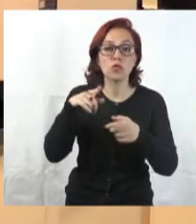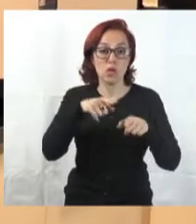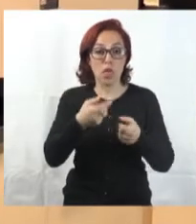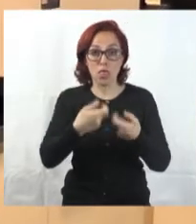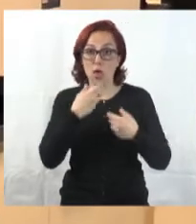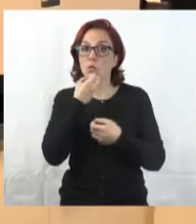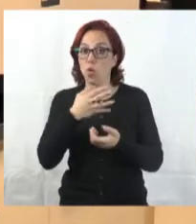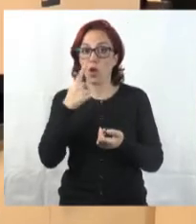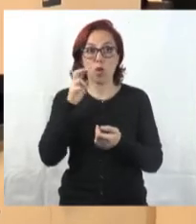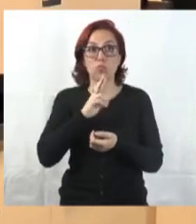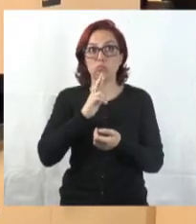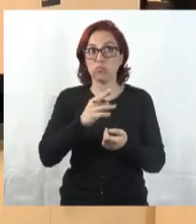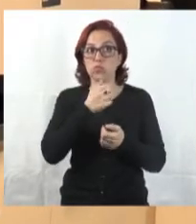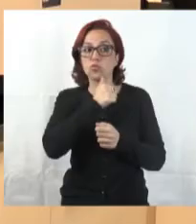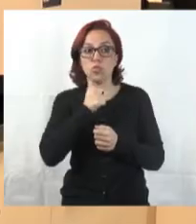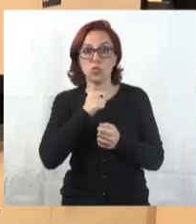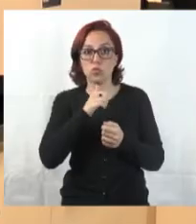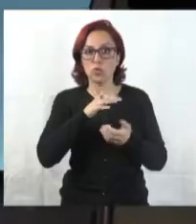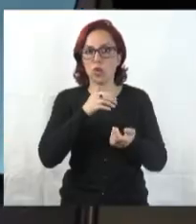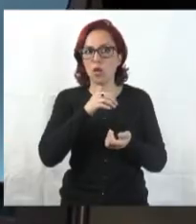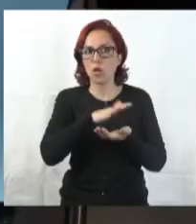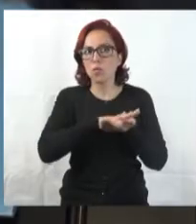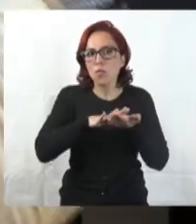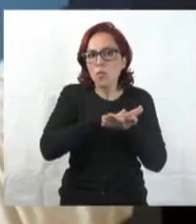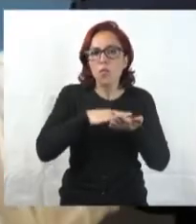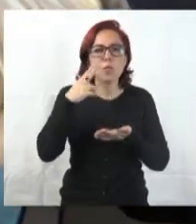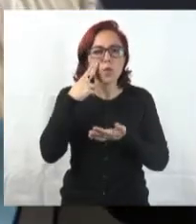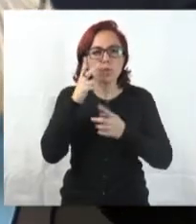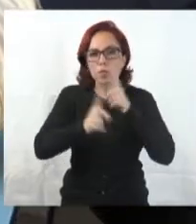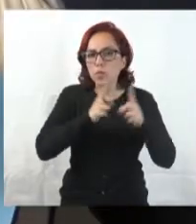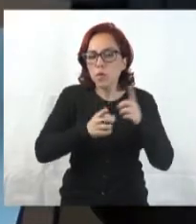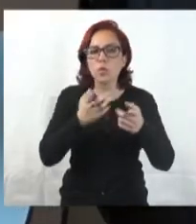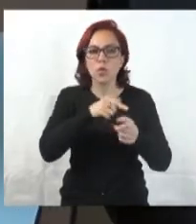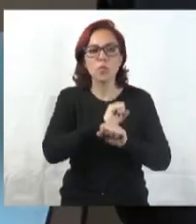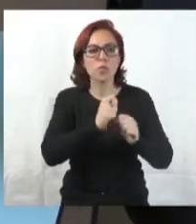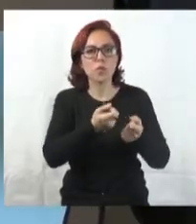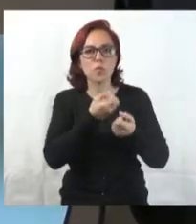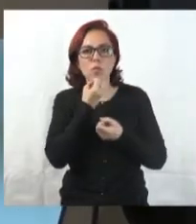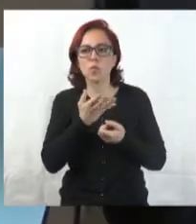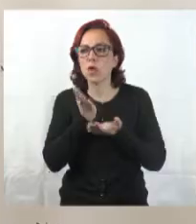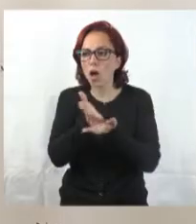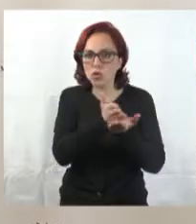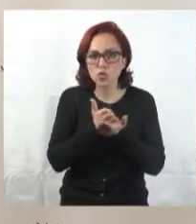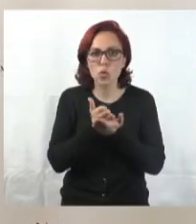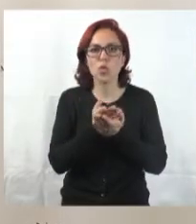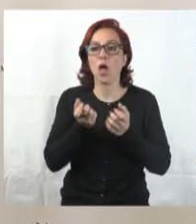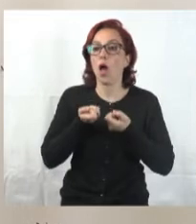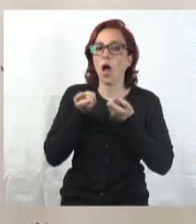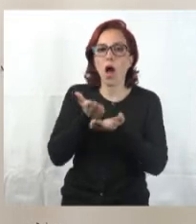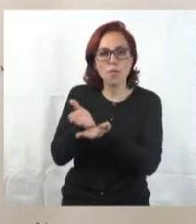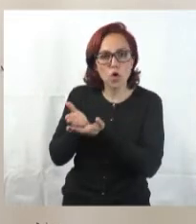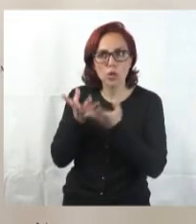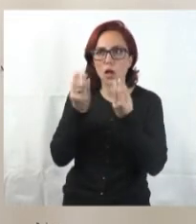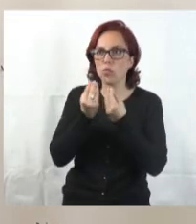dado muy buenos resultados a la investigación, le ha dado muchos resultados en lo que refiere a aportar elementos tangibles,